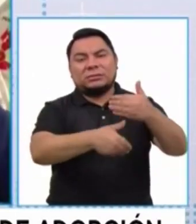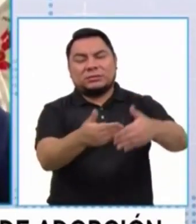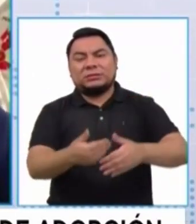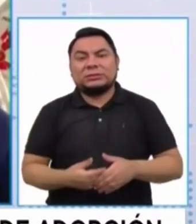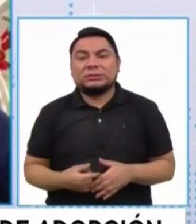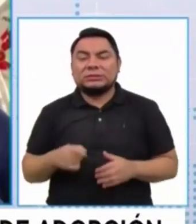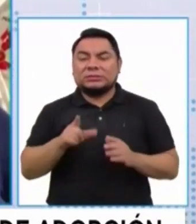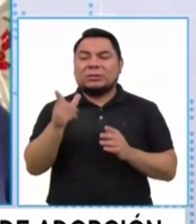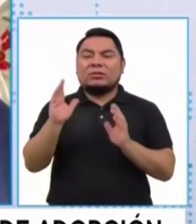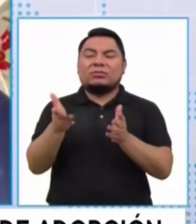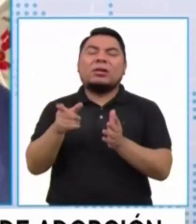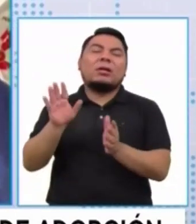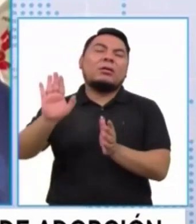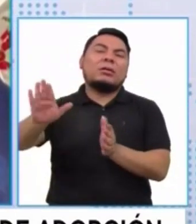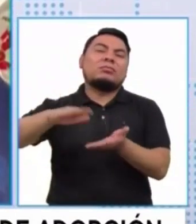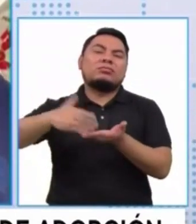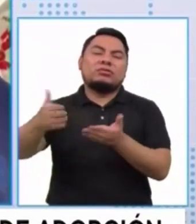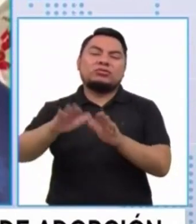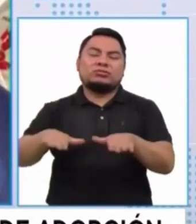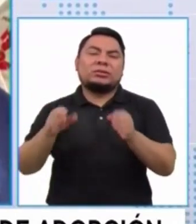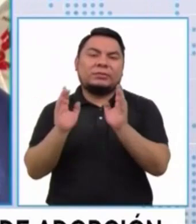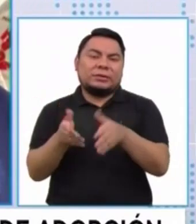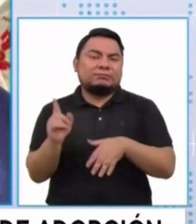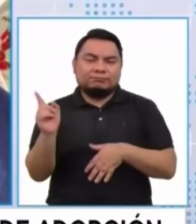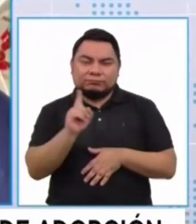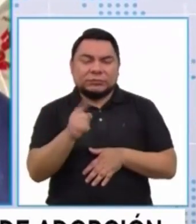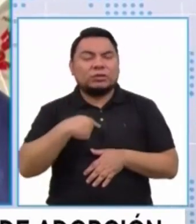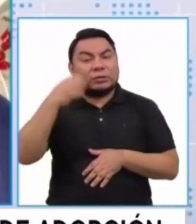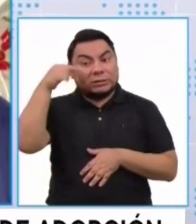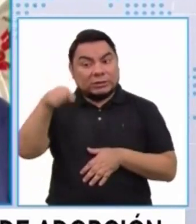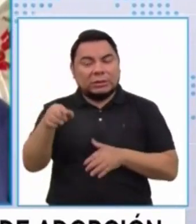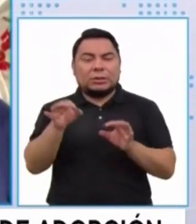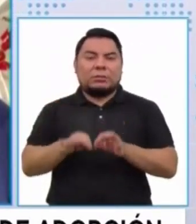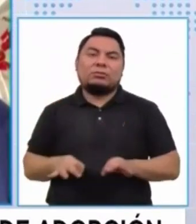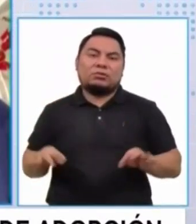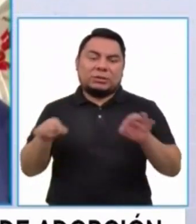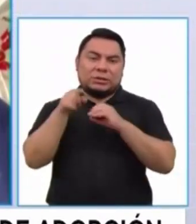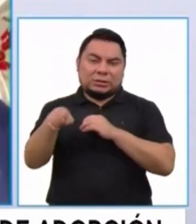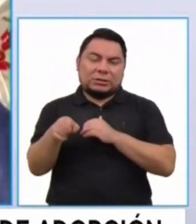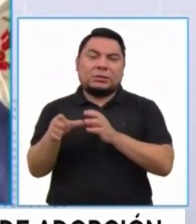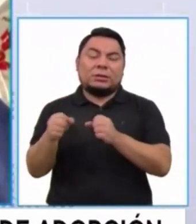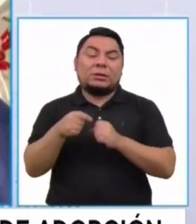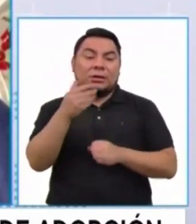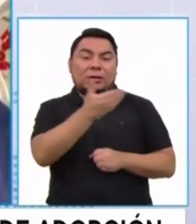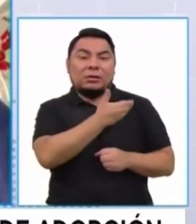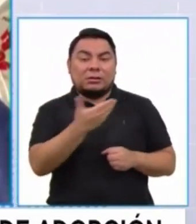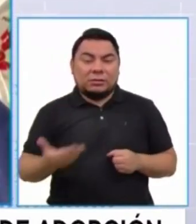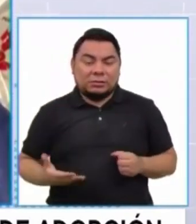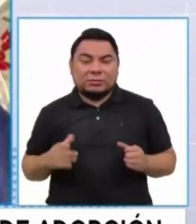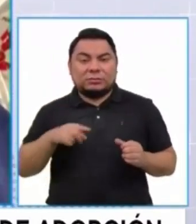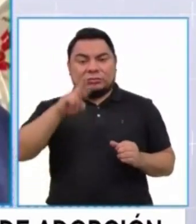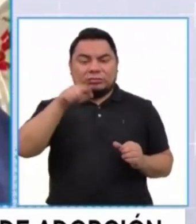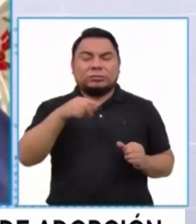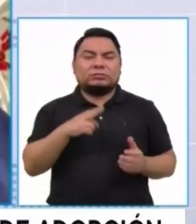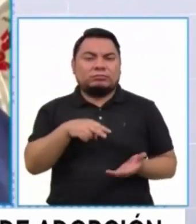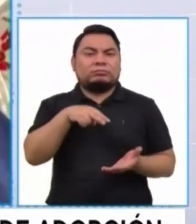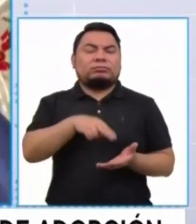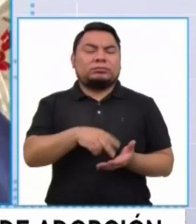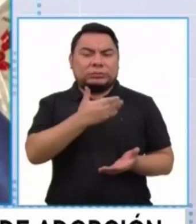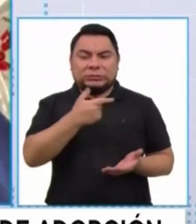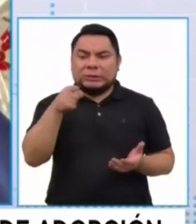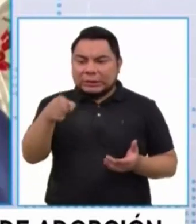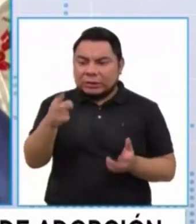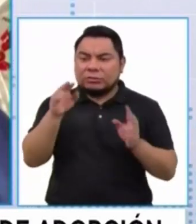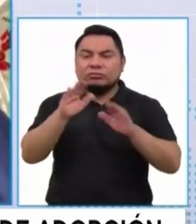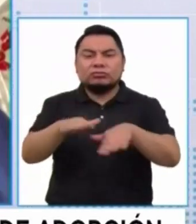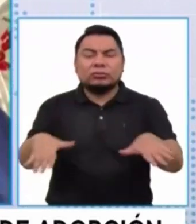niños abandonados. Creo que es importante que un Estado se ponga de pie frente a